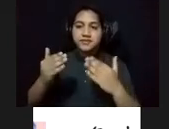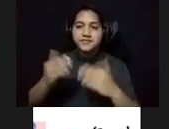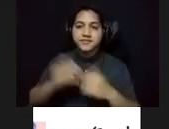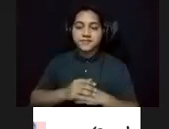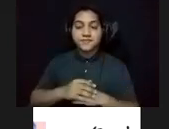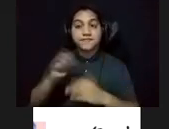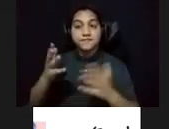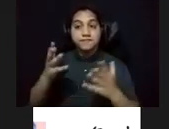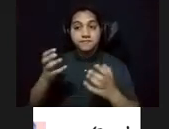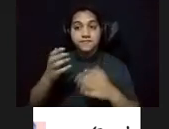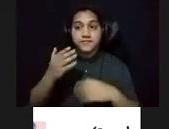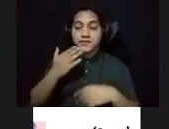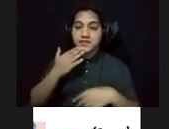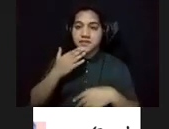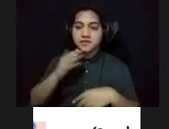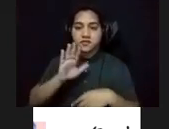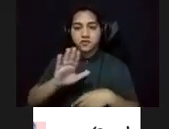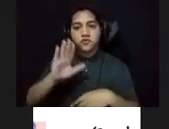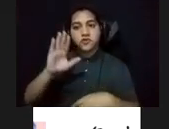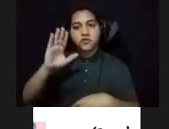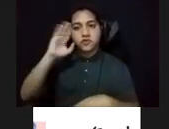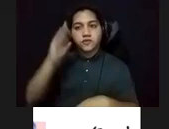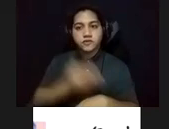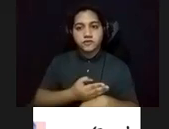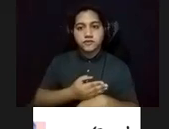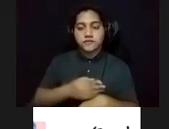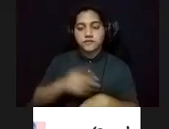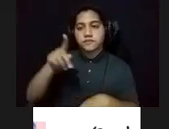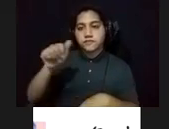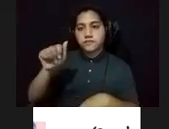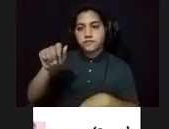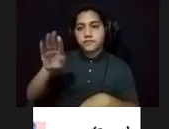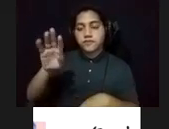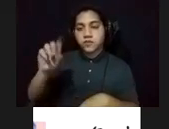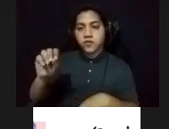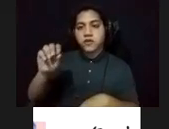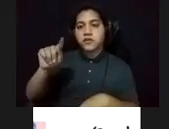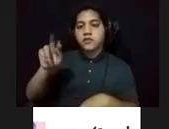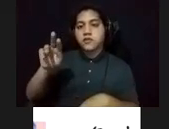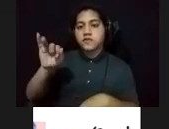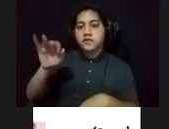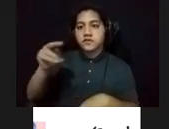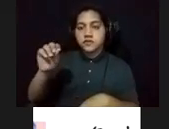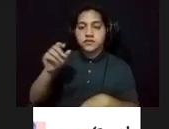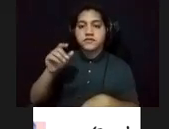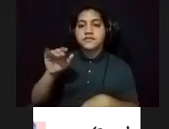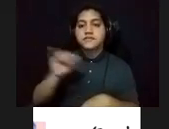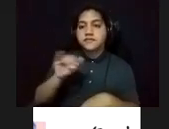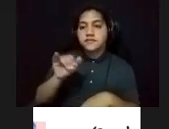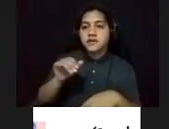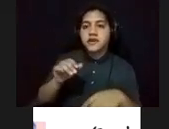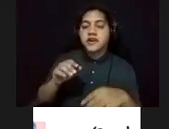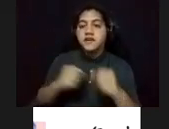agradecer a su hijo Pablo Tufiño y a la Fundación Rafael Tufiño por proveerme muchas de las